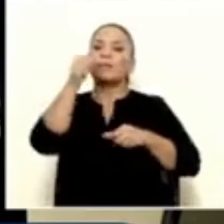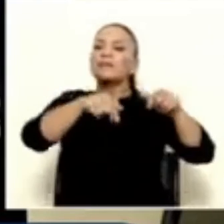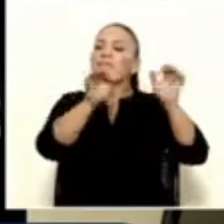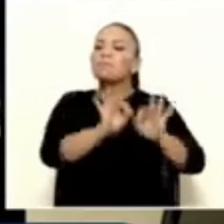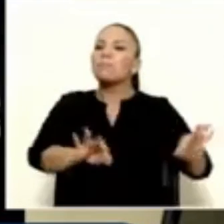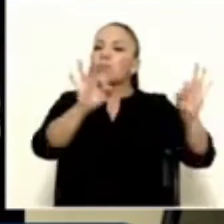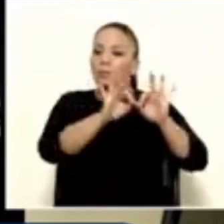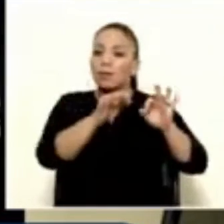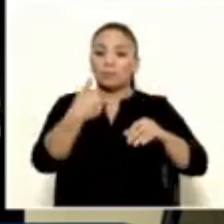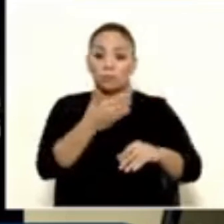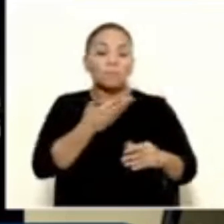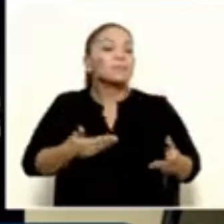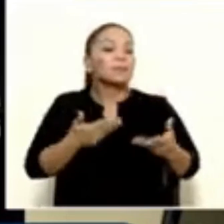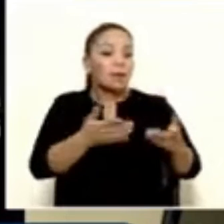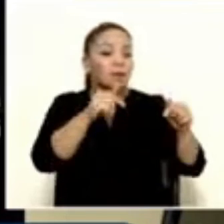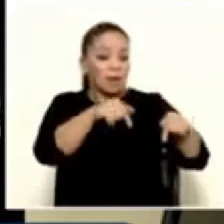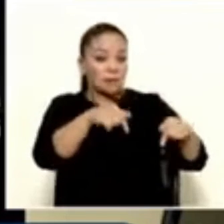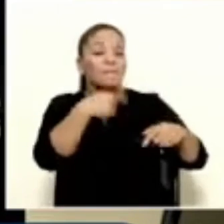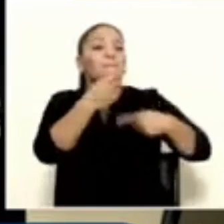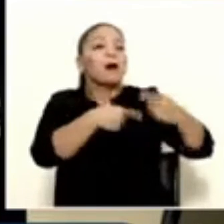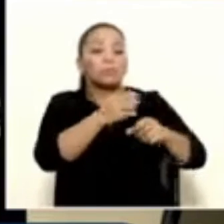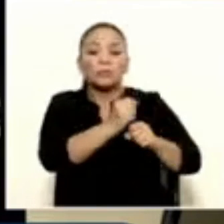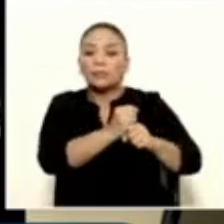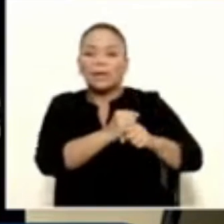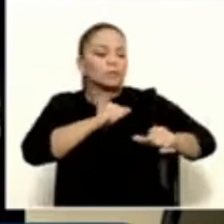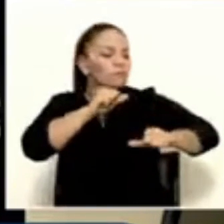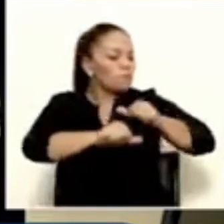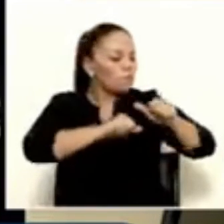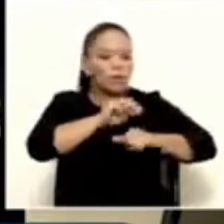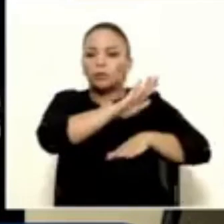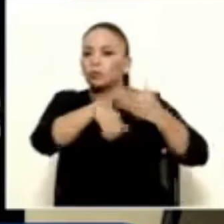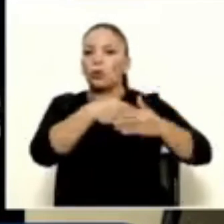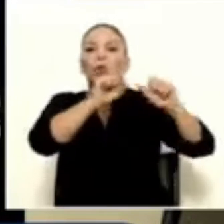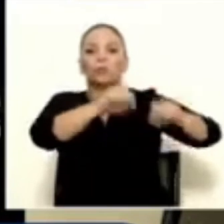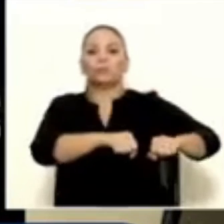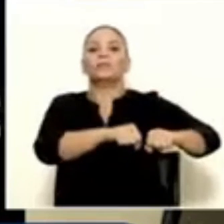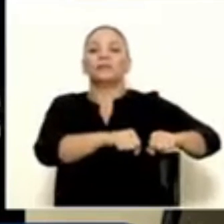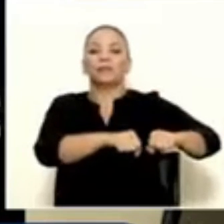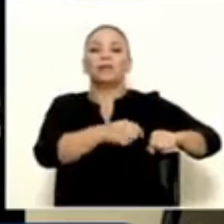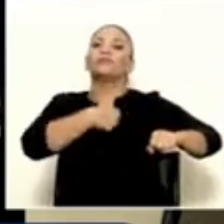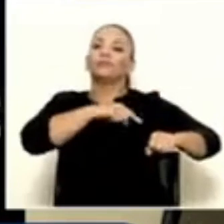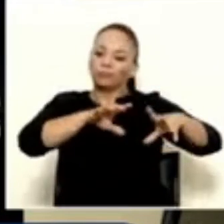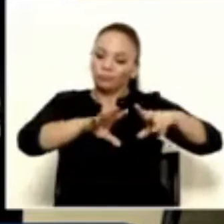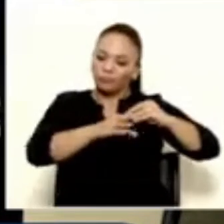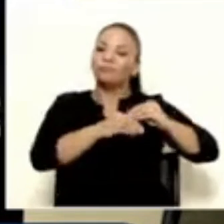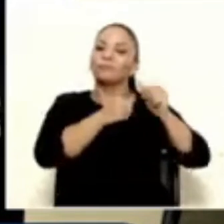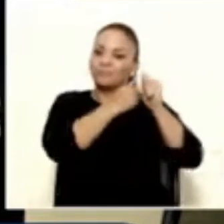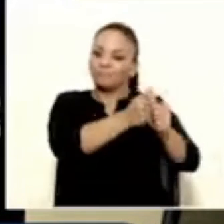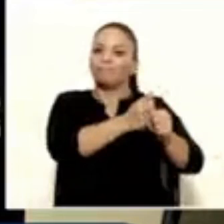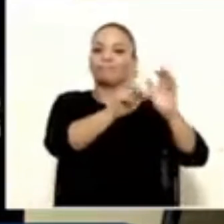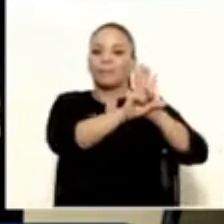importante, presidente, es que vamos a hacer todos los esfuerzos porque nos sumemos a la legalidad